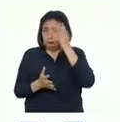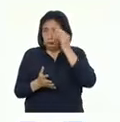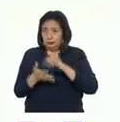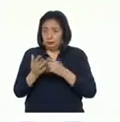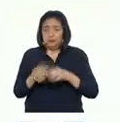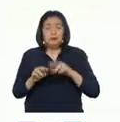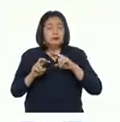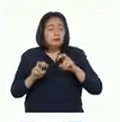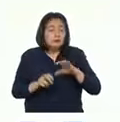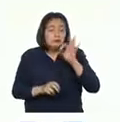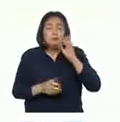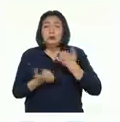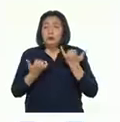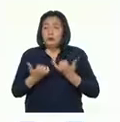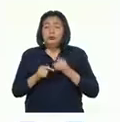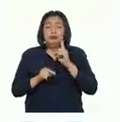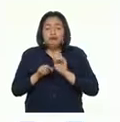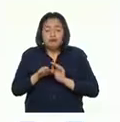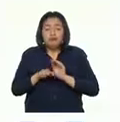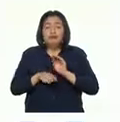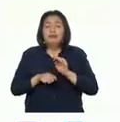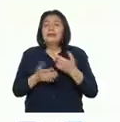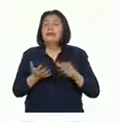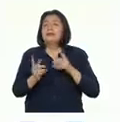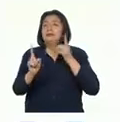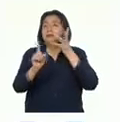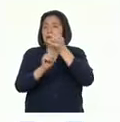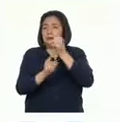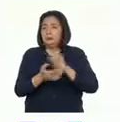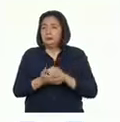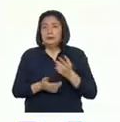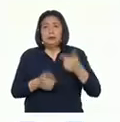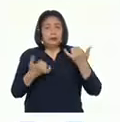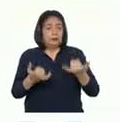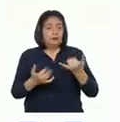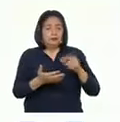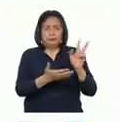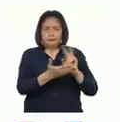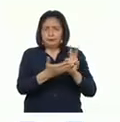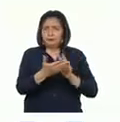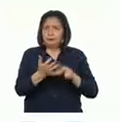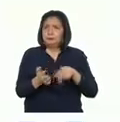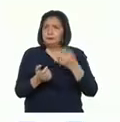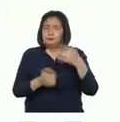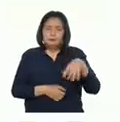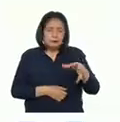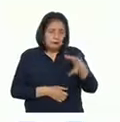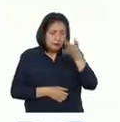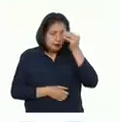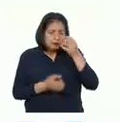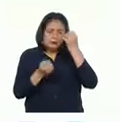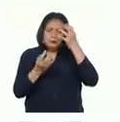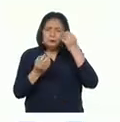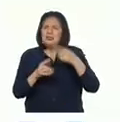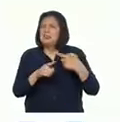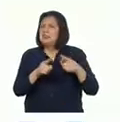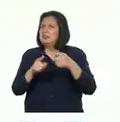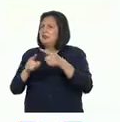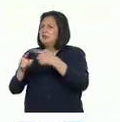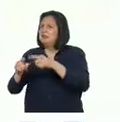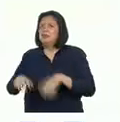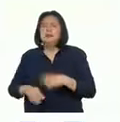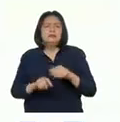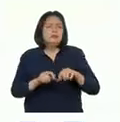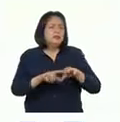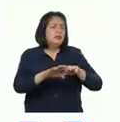Así que hoy daremos un paso más allá para llegar a nuestra meta. Nos toca leer para obtener información sobre la diversidad de los